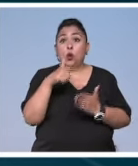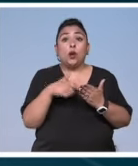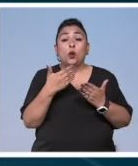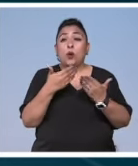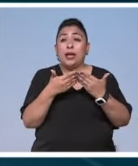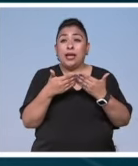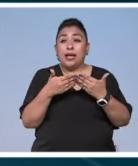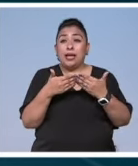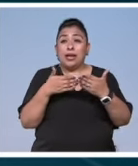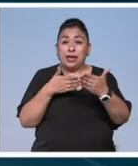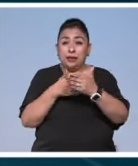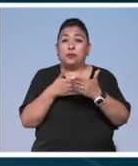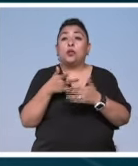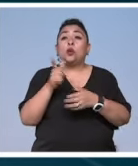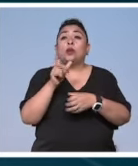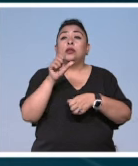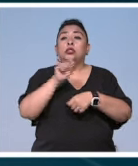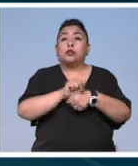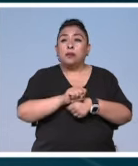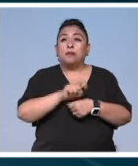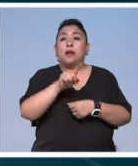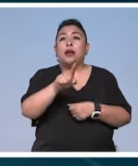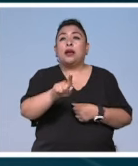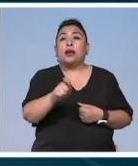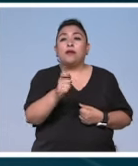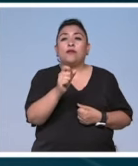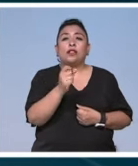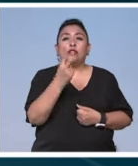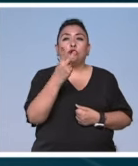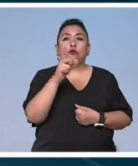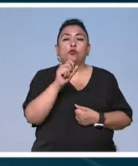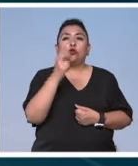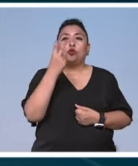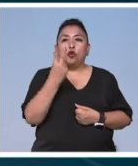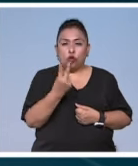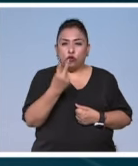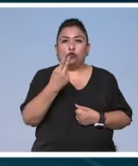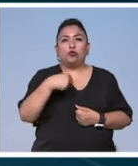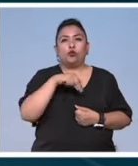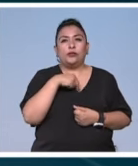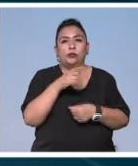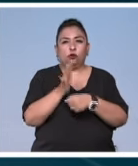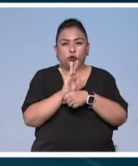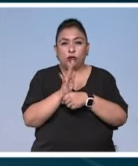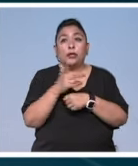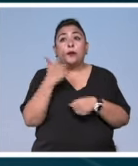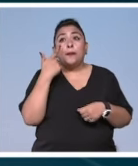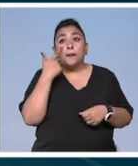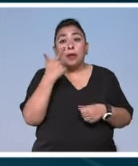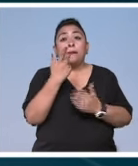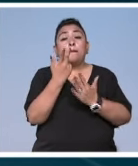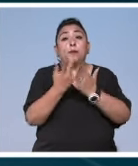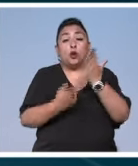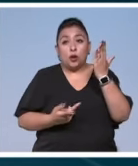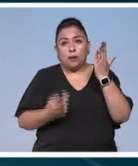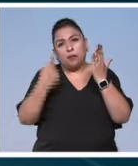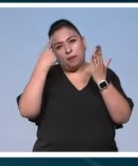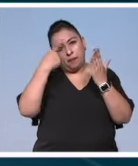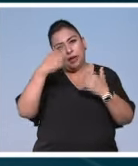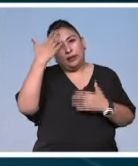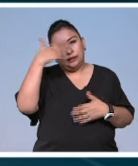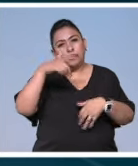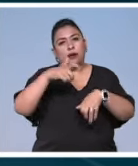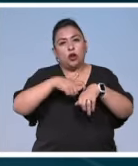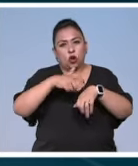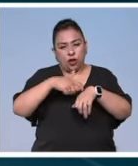Sin Límites pase esta semana en el canal 22.2 nuestro cine consulte nuestra programación para saber su